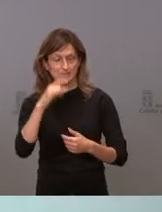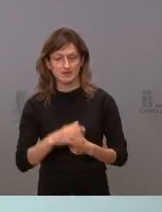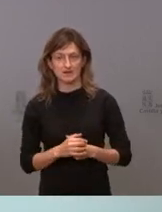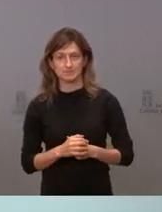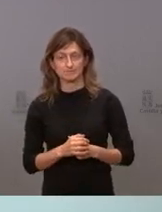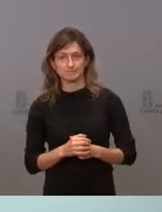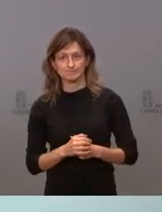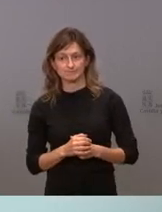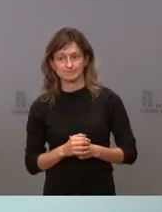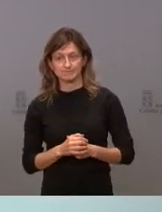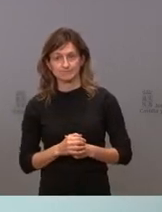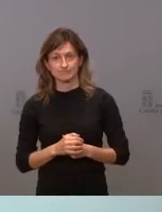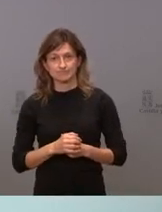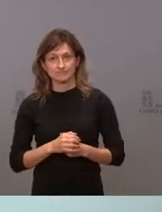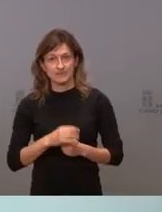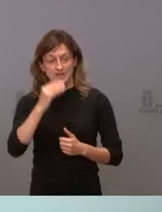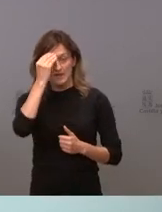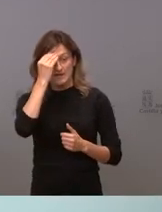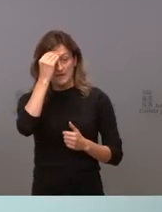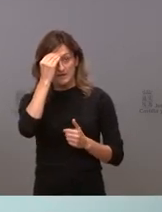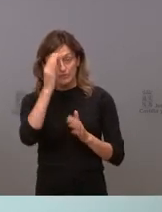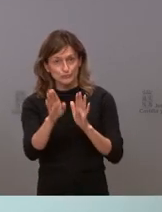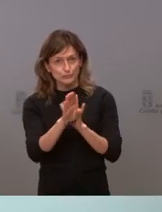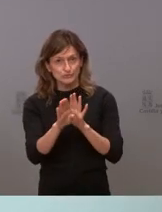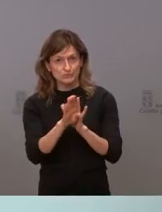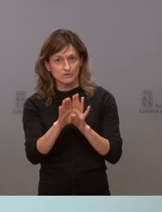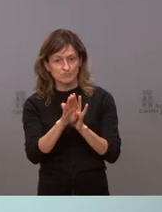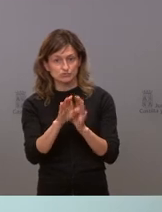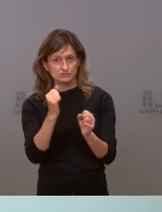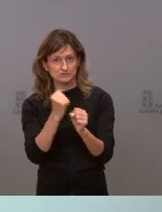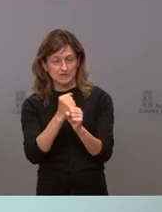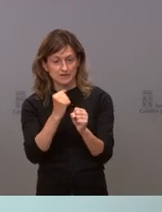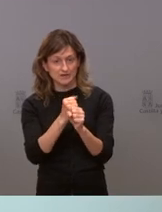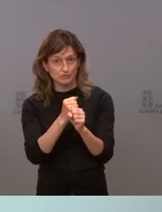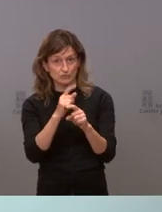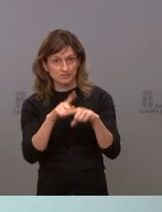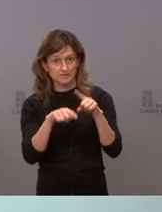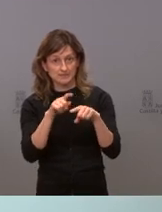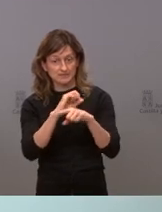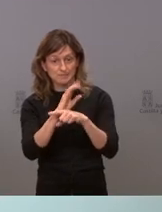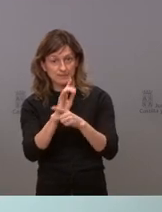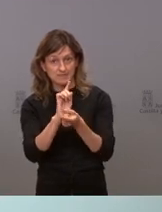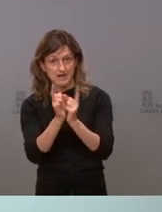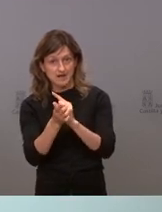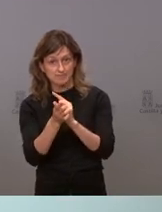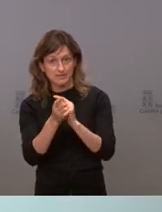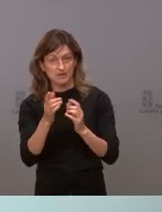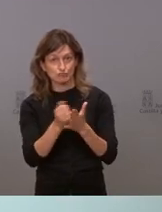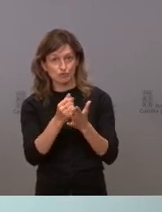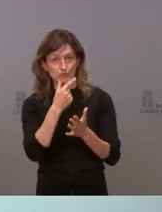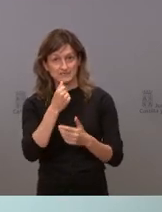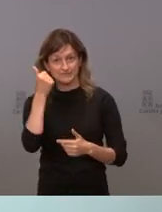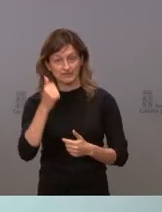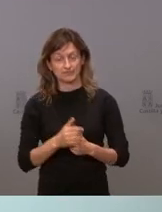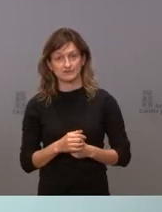creo que seguimos trabajando cuando cambien las circunstancias de la pandemia será todo mucho más fácil